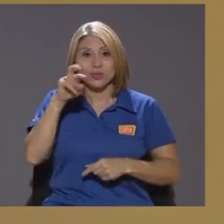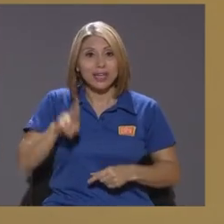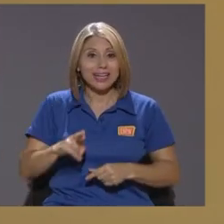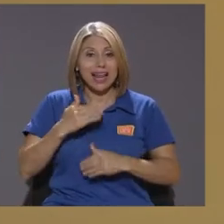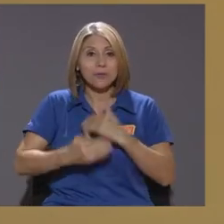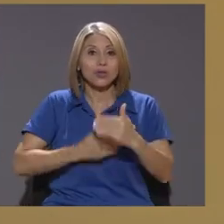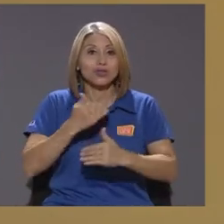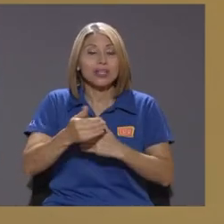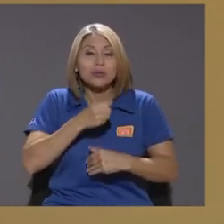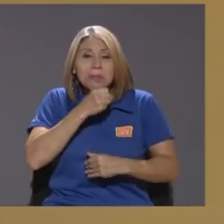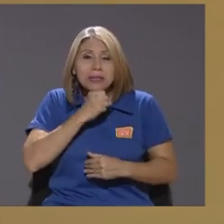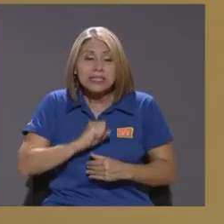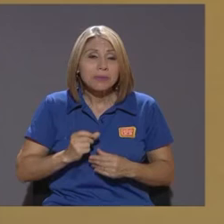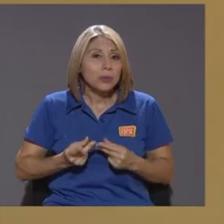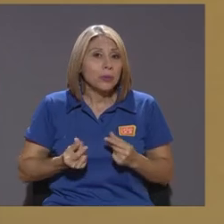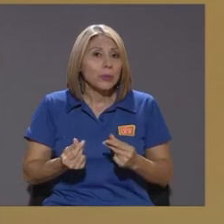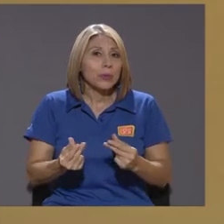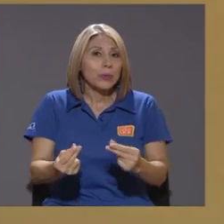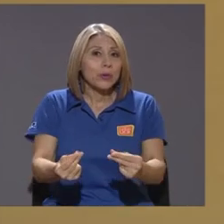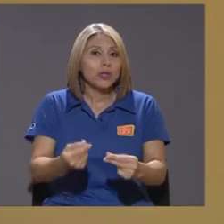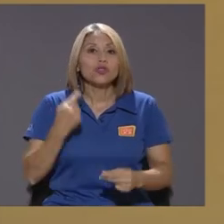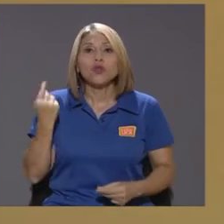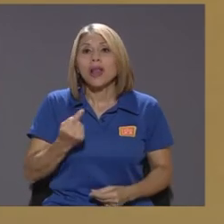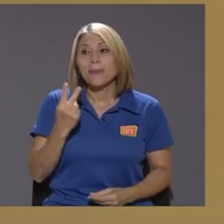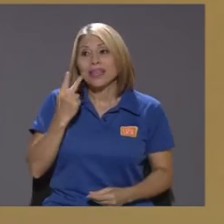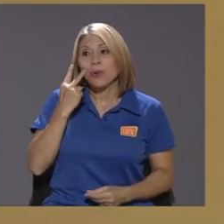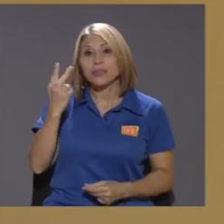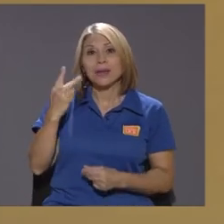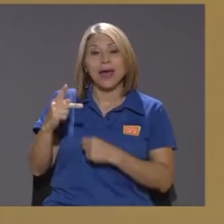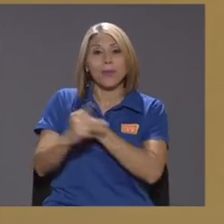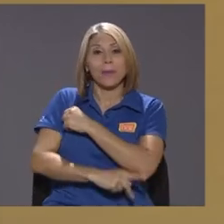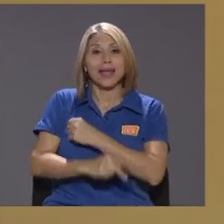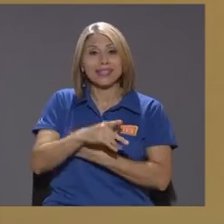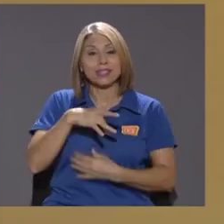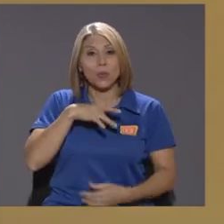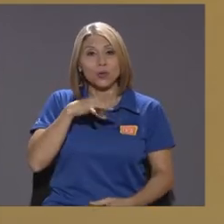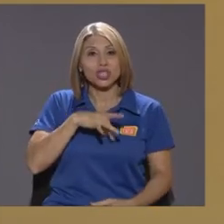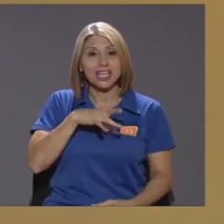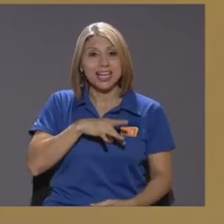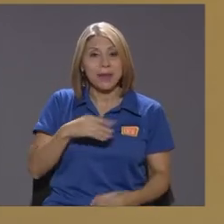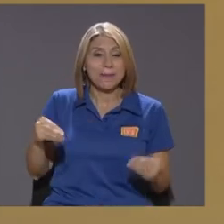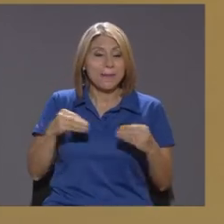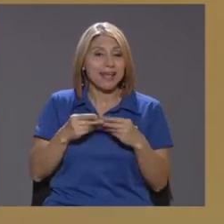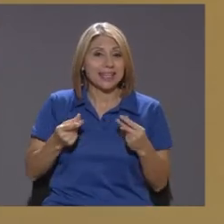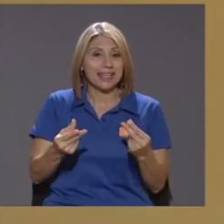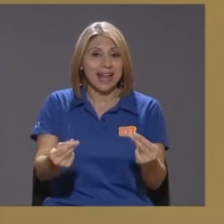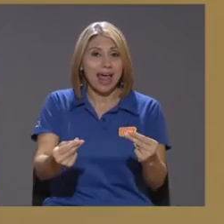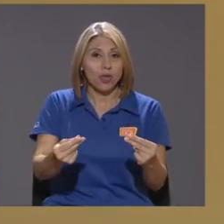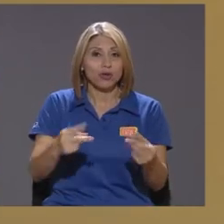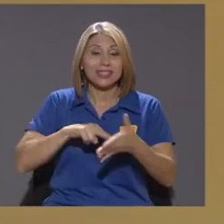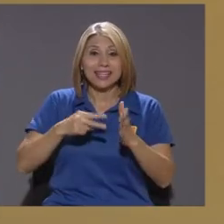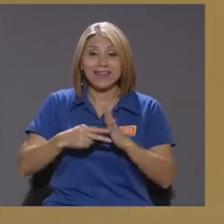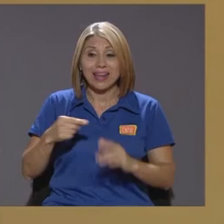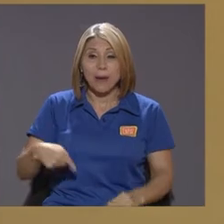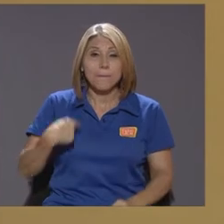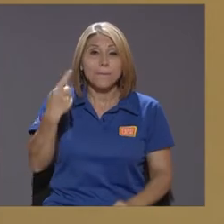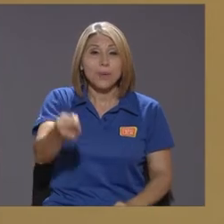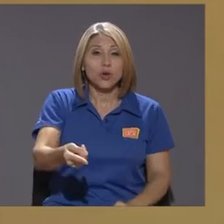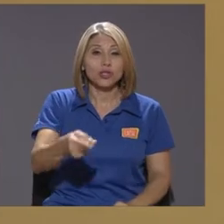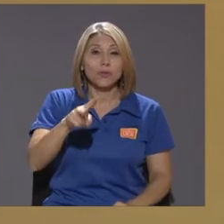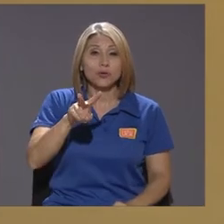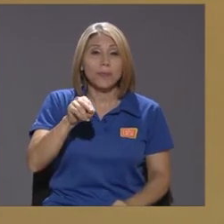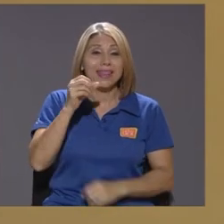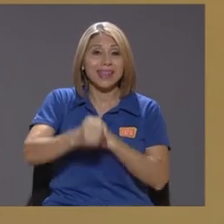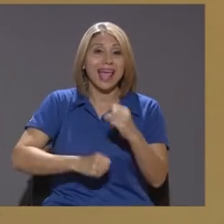nuevamente solo observado en países como Chile ha sido más acelerado en los próximos 20 años la cantidad de adultos mayores se va a